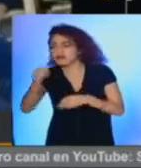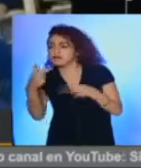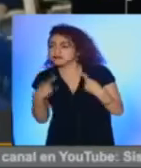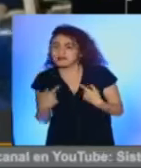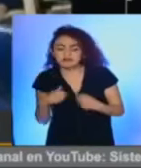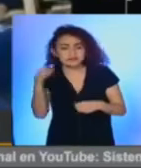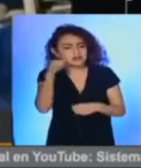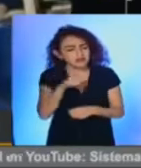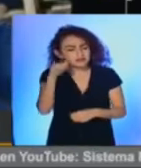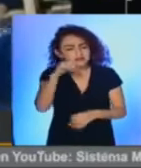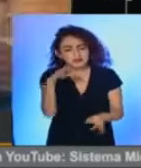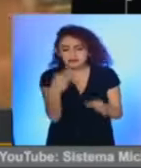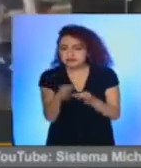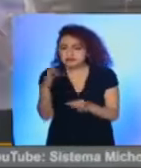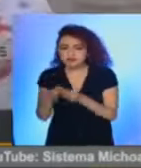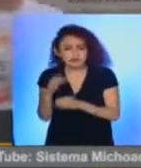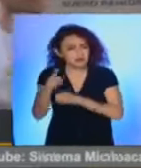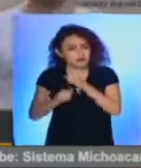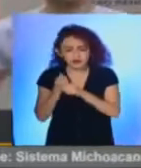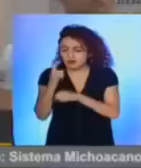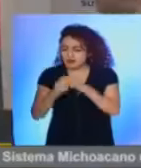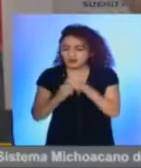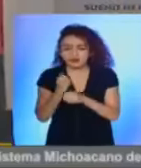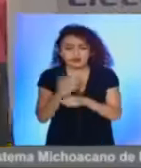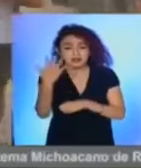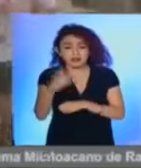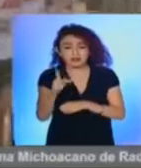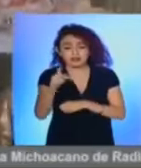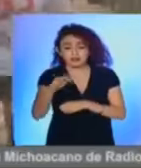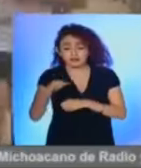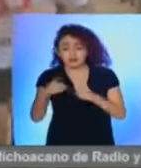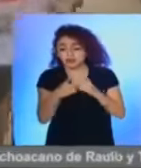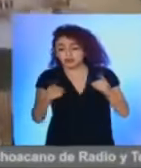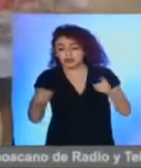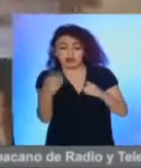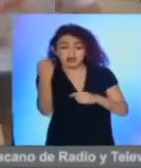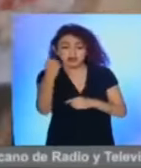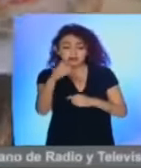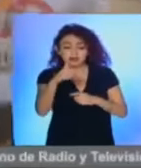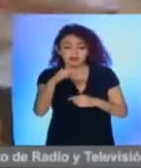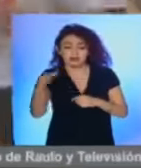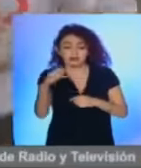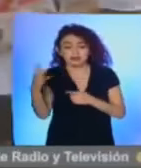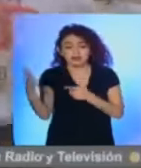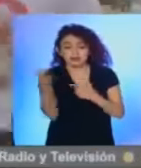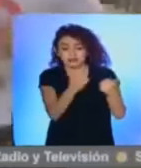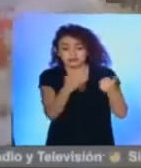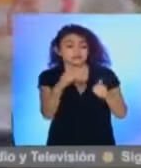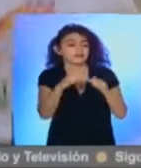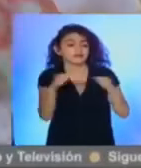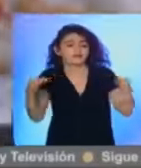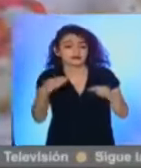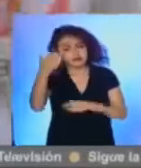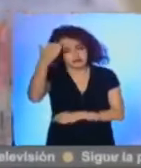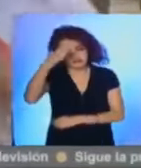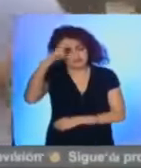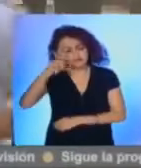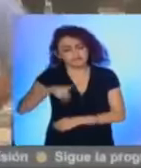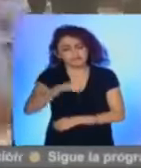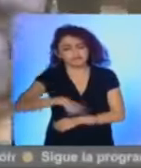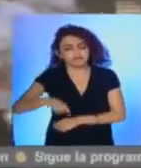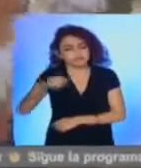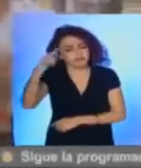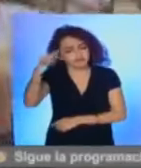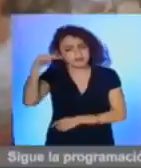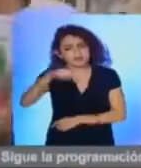siempre la hacían la carrera la justa de 10 kilómetros que en realidad era de 9 kilómetros 700 metros se extraña mencionó